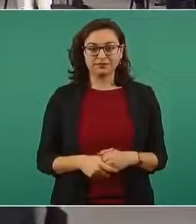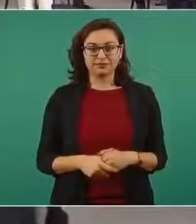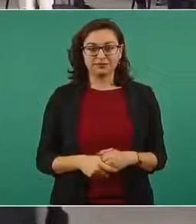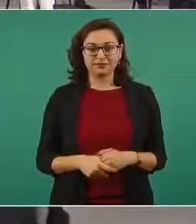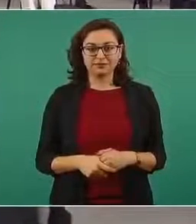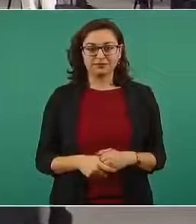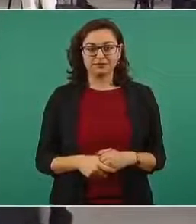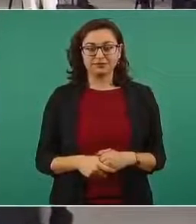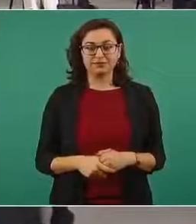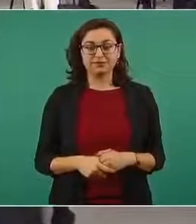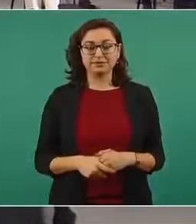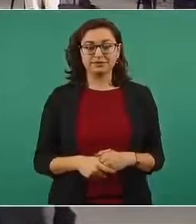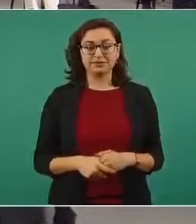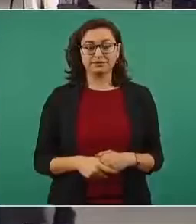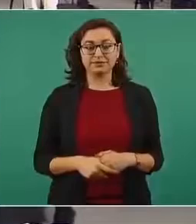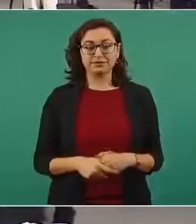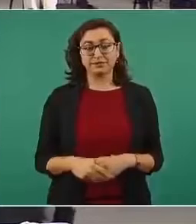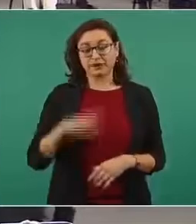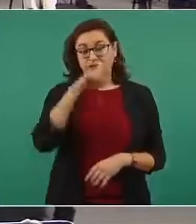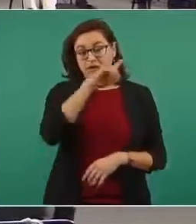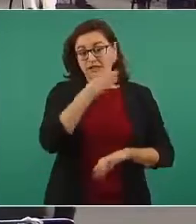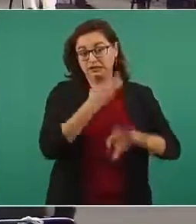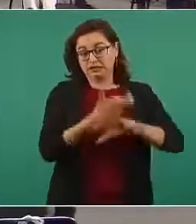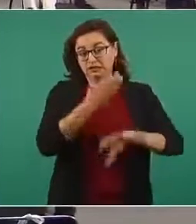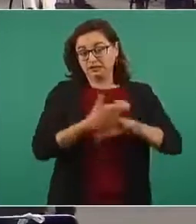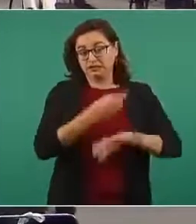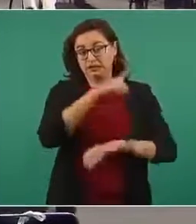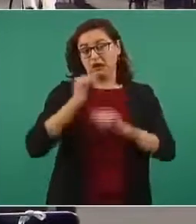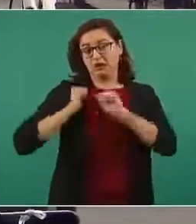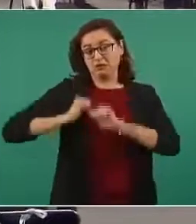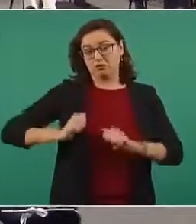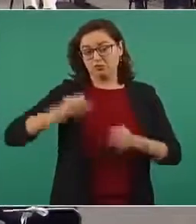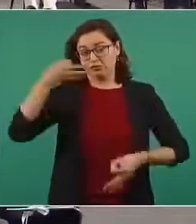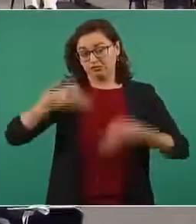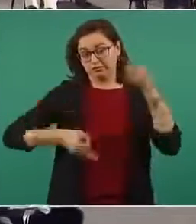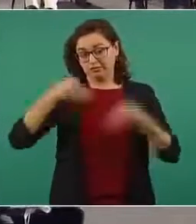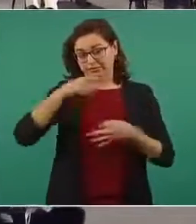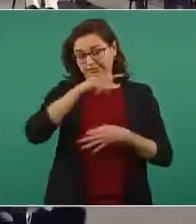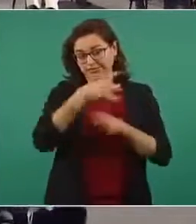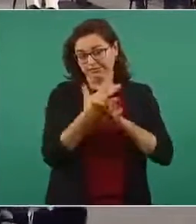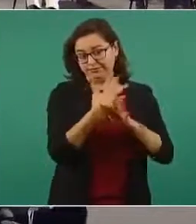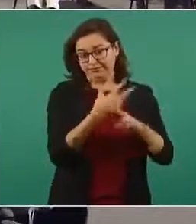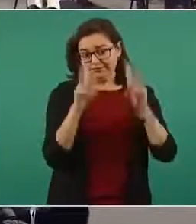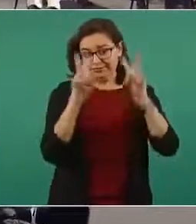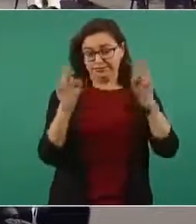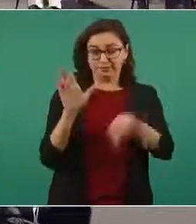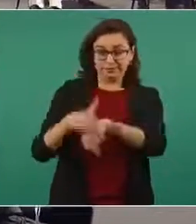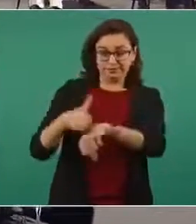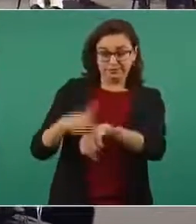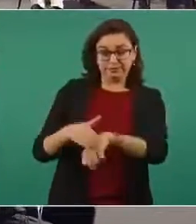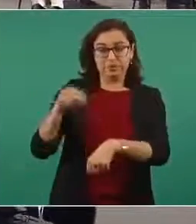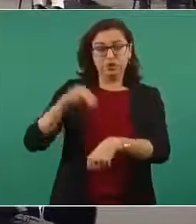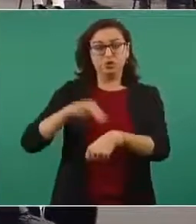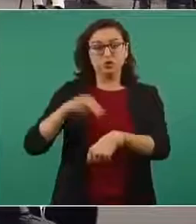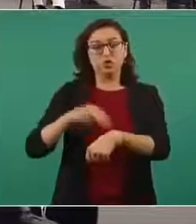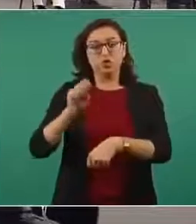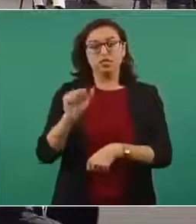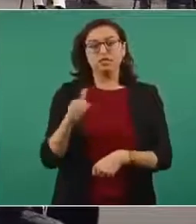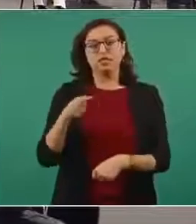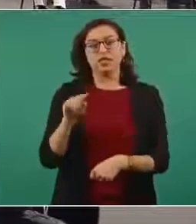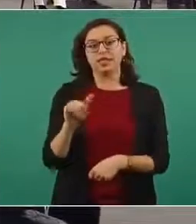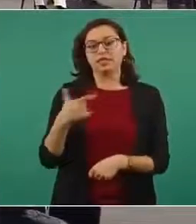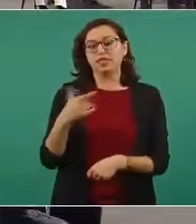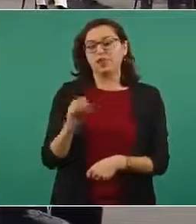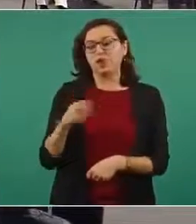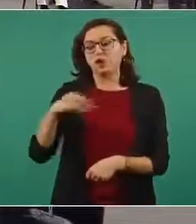Es una carta del Departamento de Justicia de Estados Unidos. Está dirigida al doctor Santiago Nieto Castillo, jefe de la